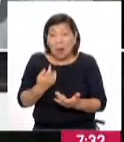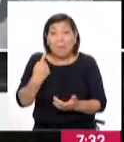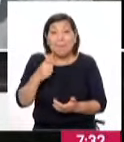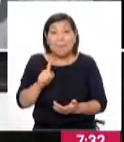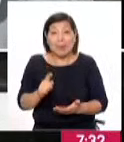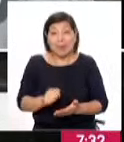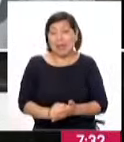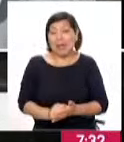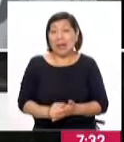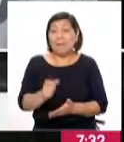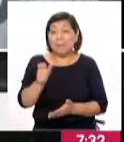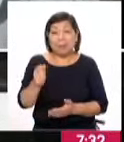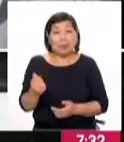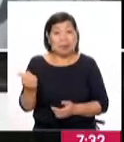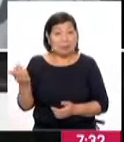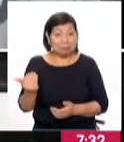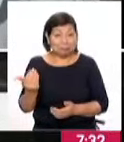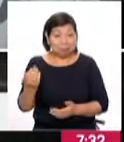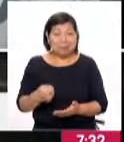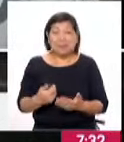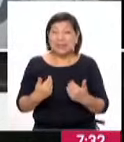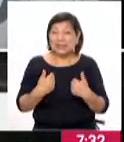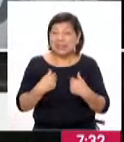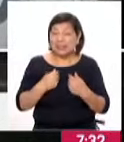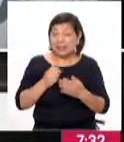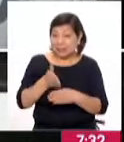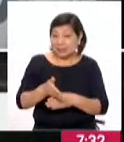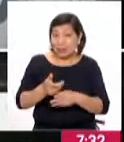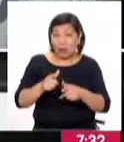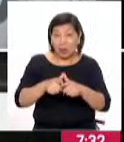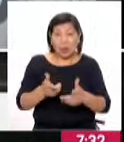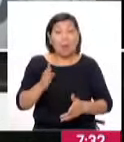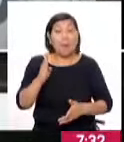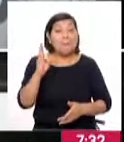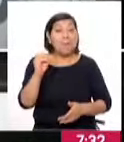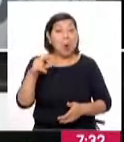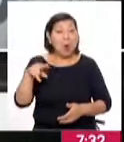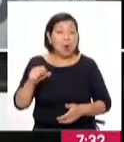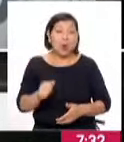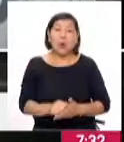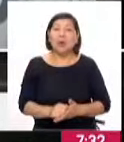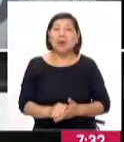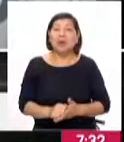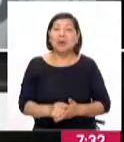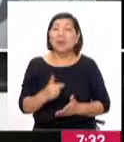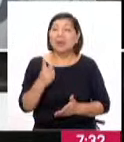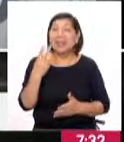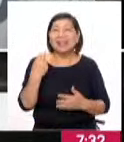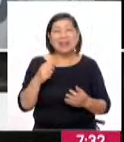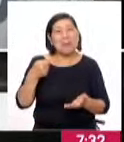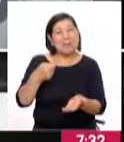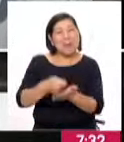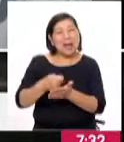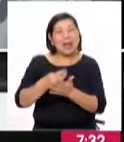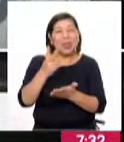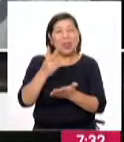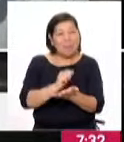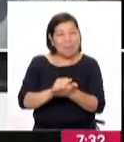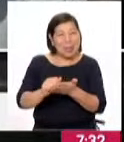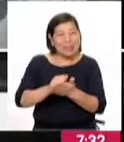de los pensionistas quienes acceden a este bono que equivale bimensual de pensión 65.